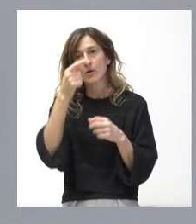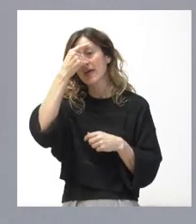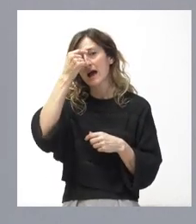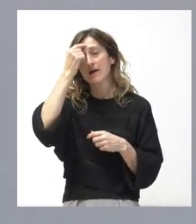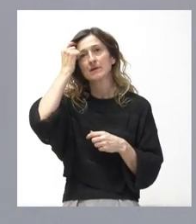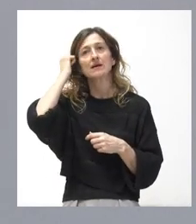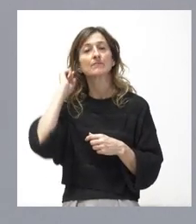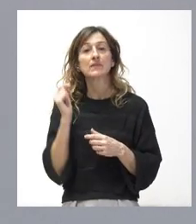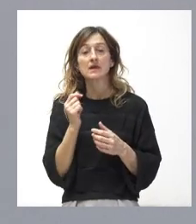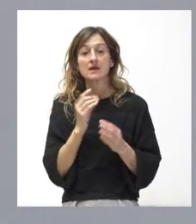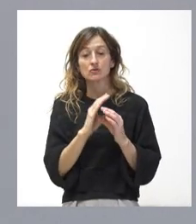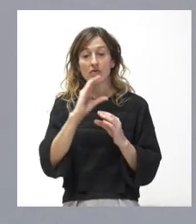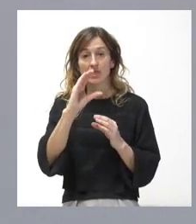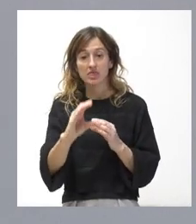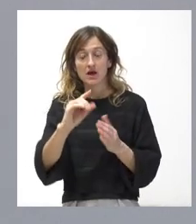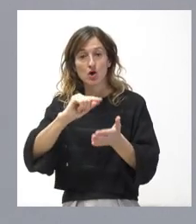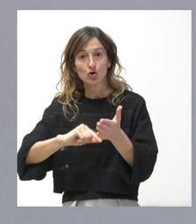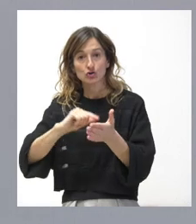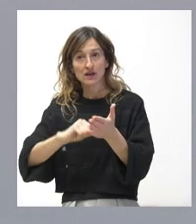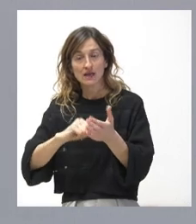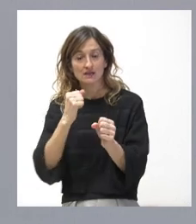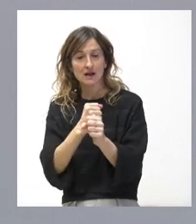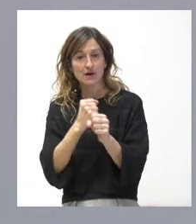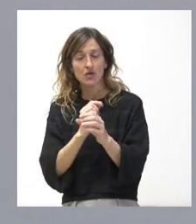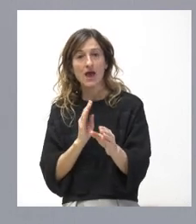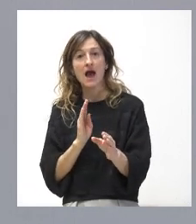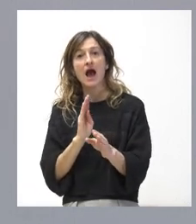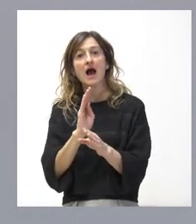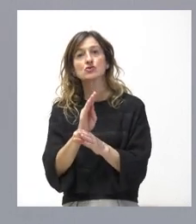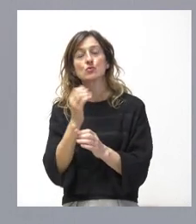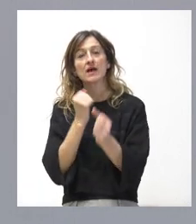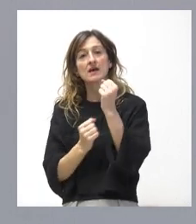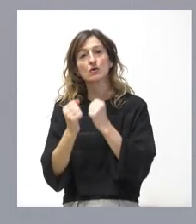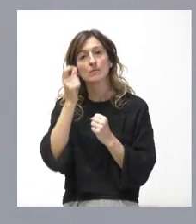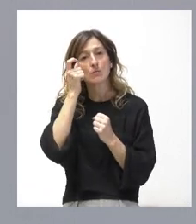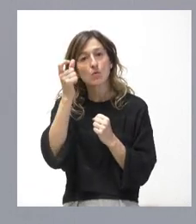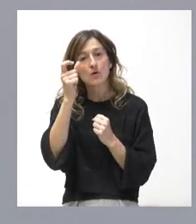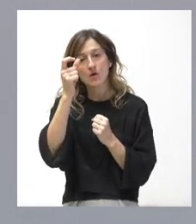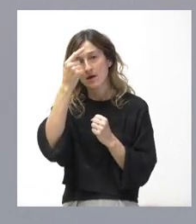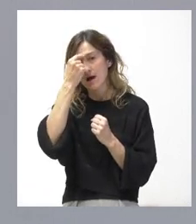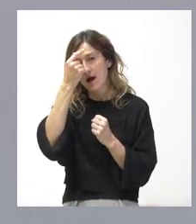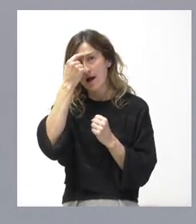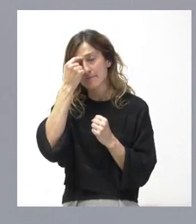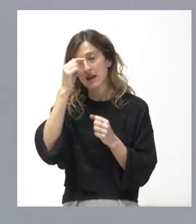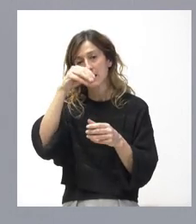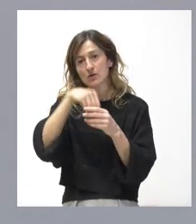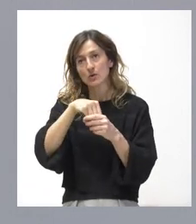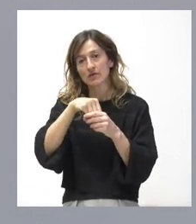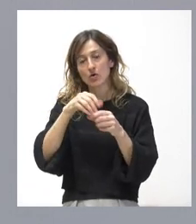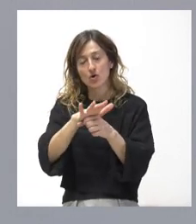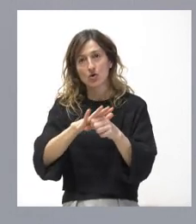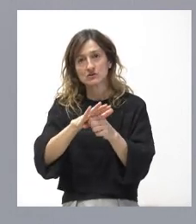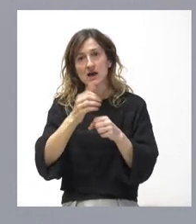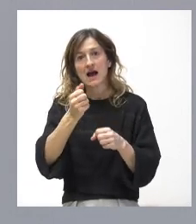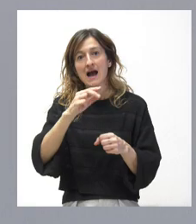Se destina para contratar a estos trabajadores una ayuda económica a los municipios de Ávila, incluidos en los consejos comarcales de Arena de San Pedro